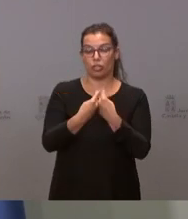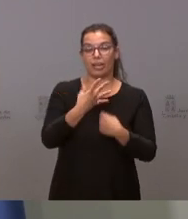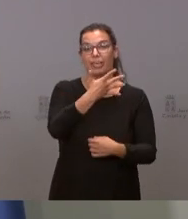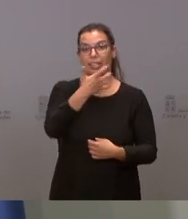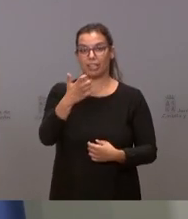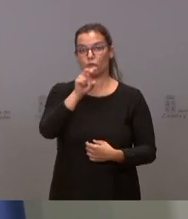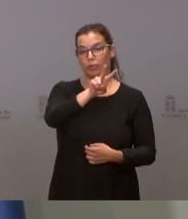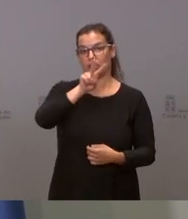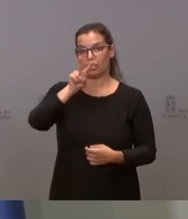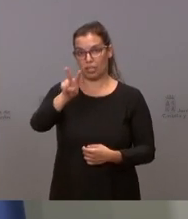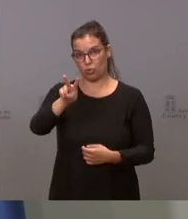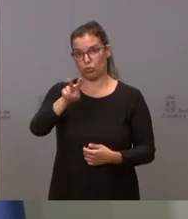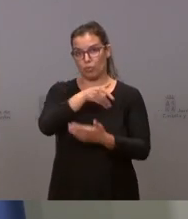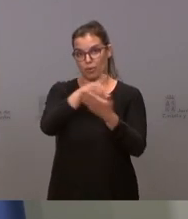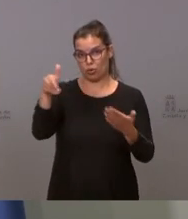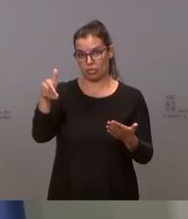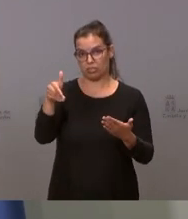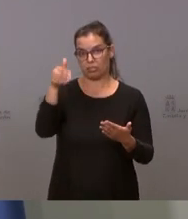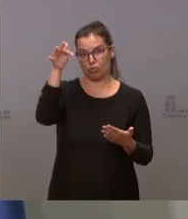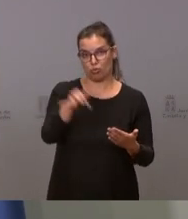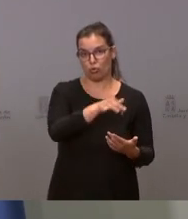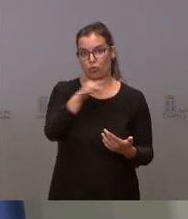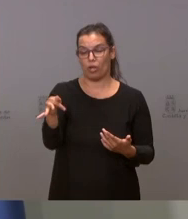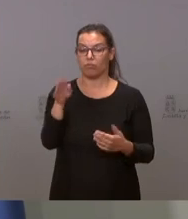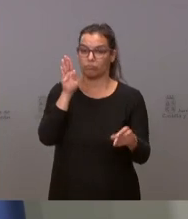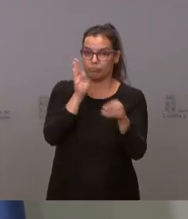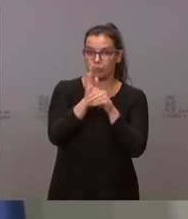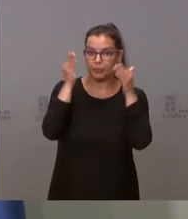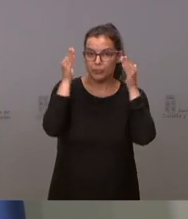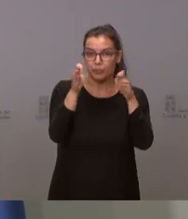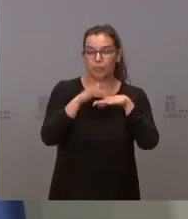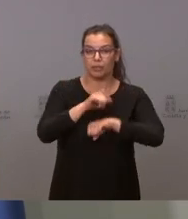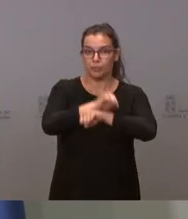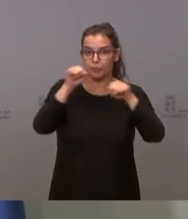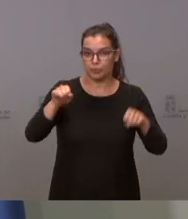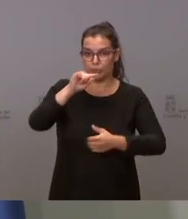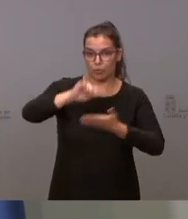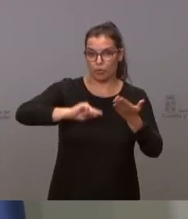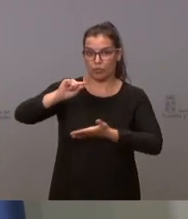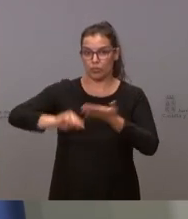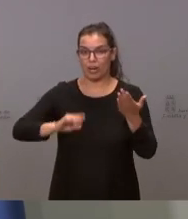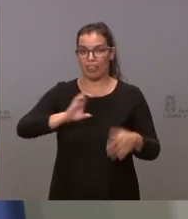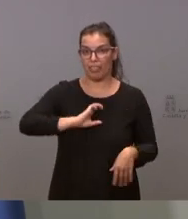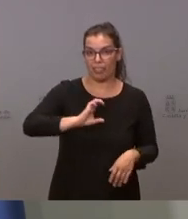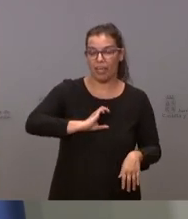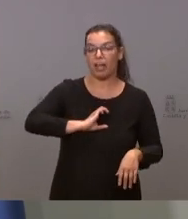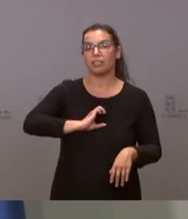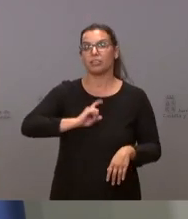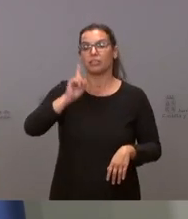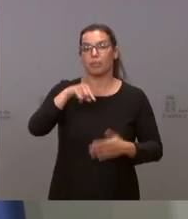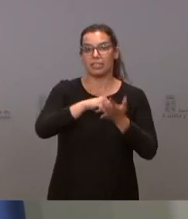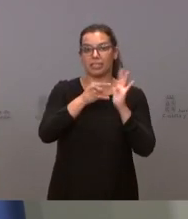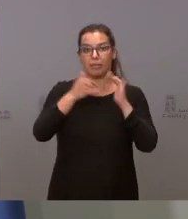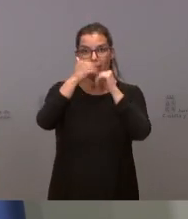522 millones que se van a dedicar al refuerzo de plantillas de los CEAS, a acelerar la implantación del sistema de